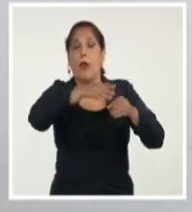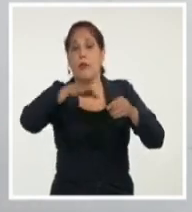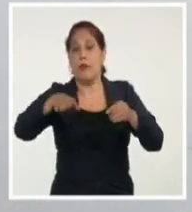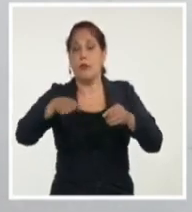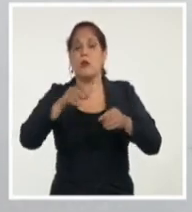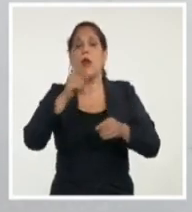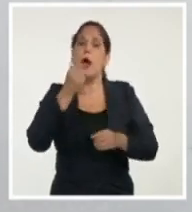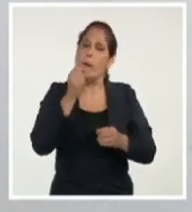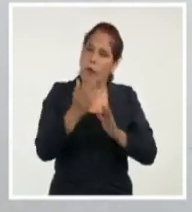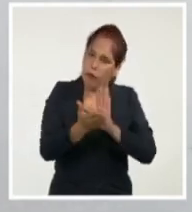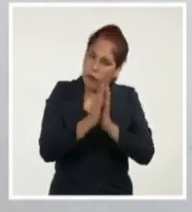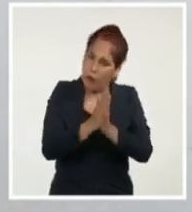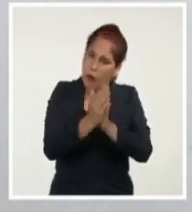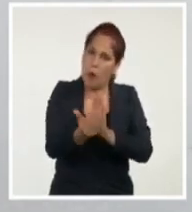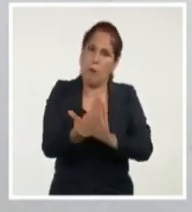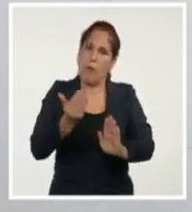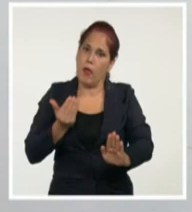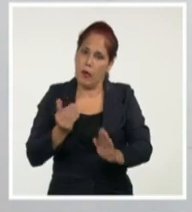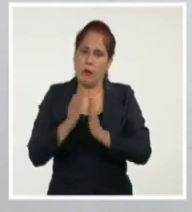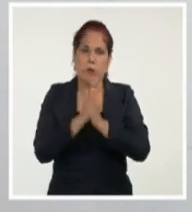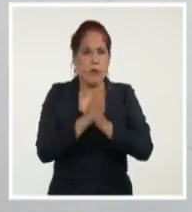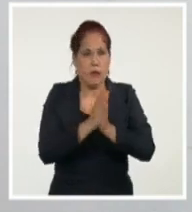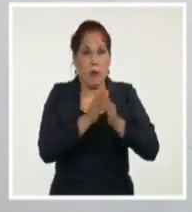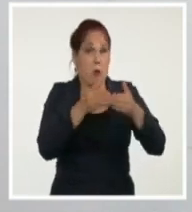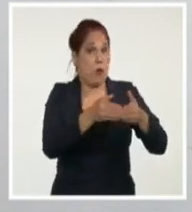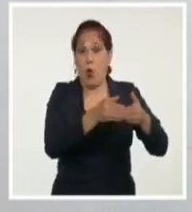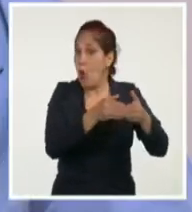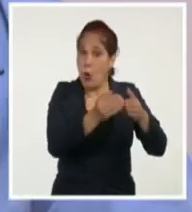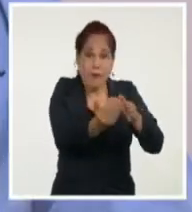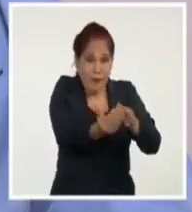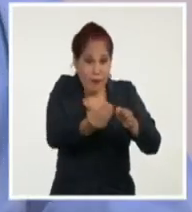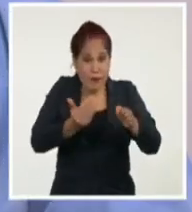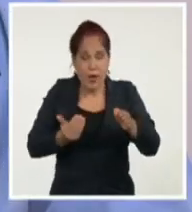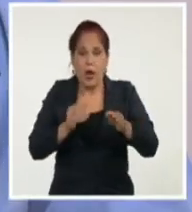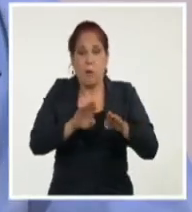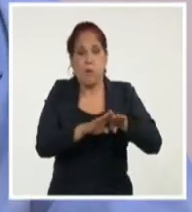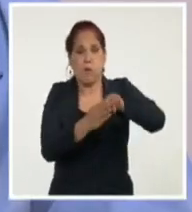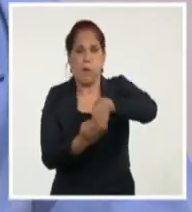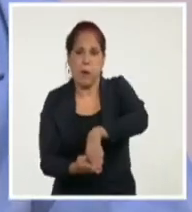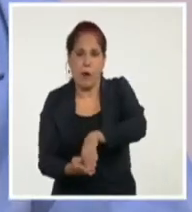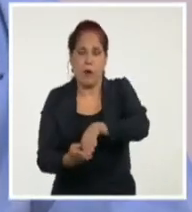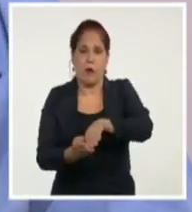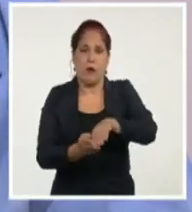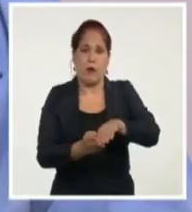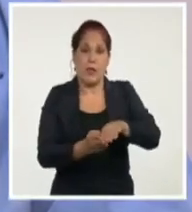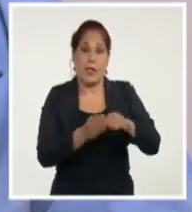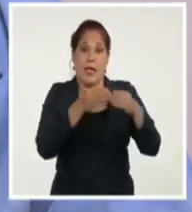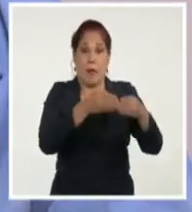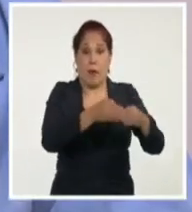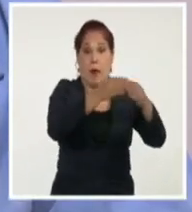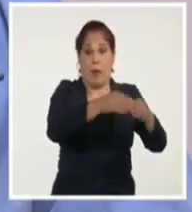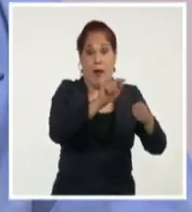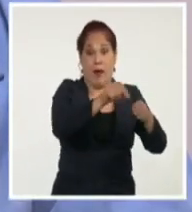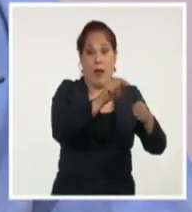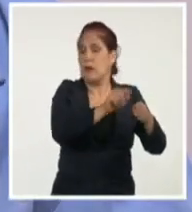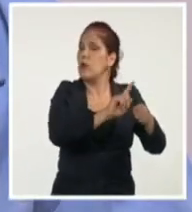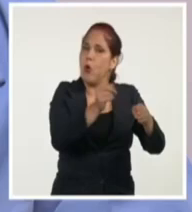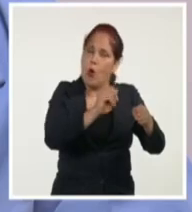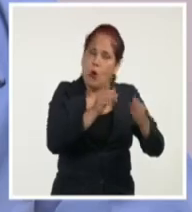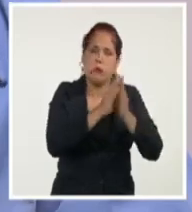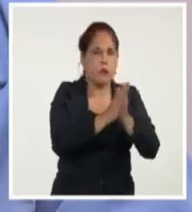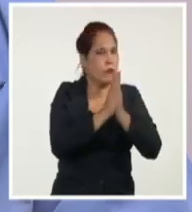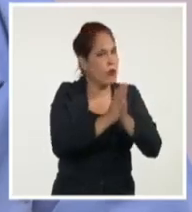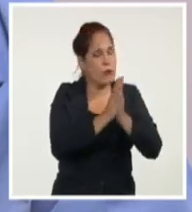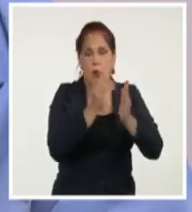hicieron señas que viráramos para atrás, porque esa embarcación se iba a virar. El que venía al frente de la embarcación dijo que no, que